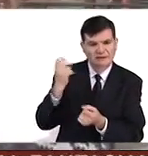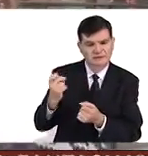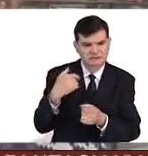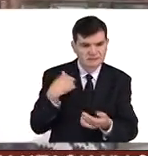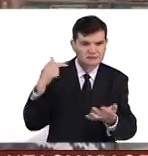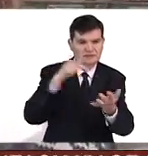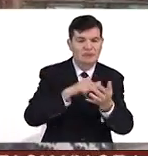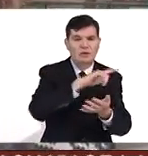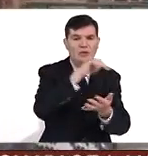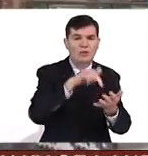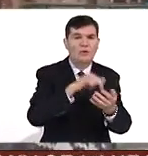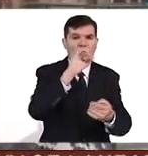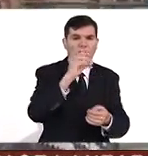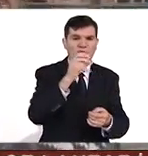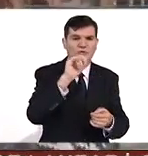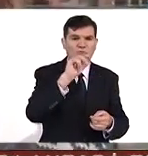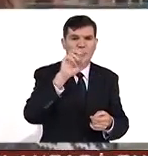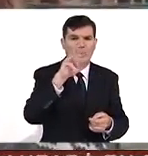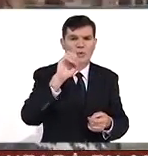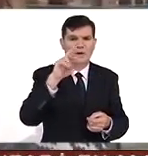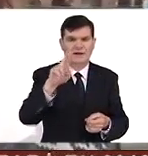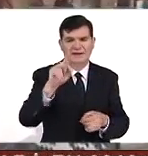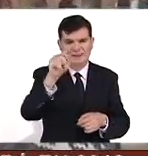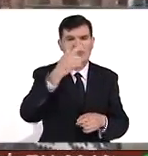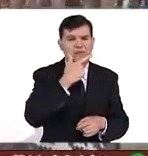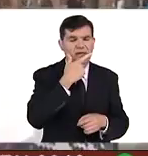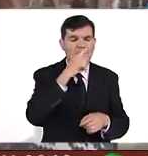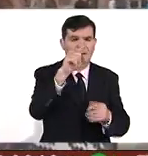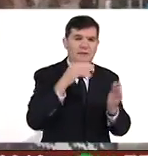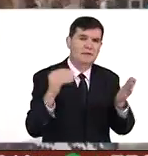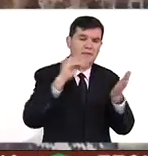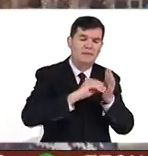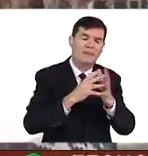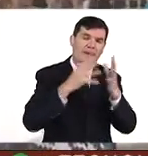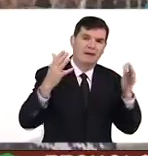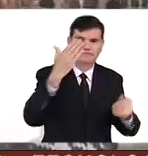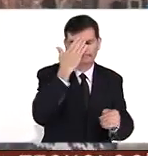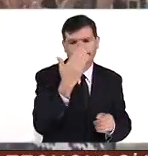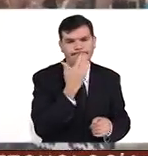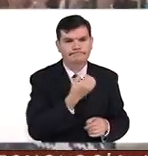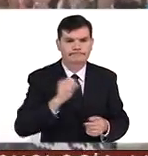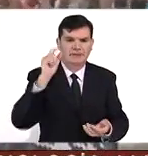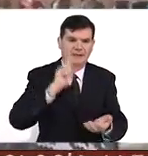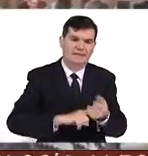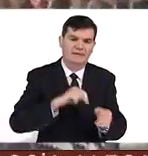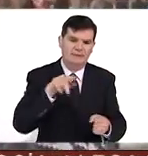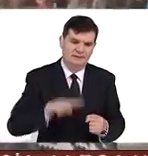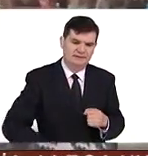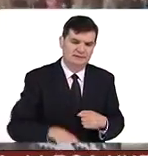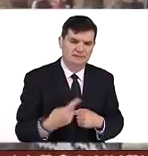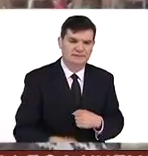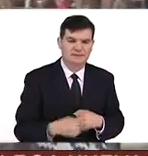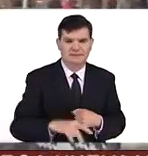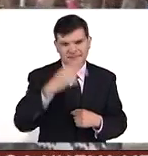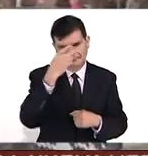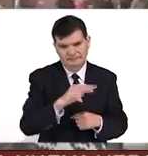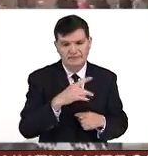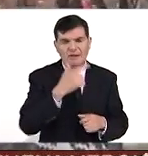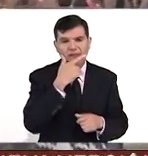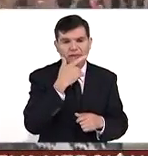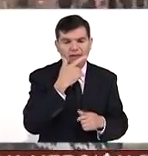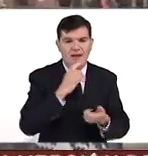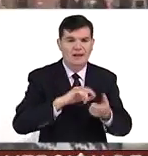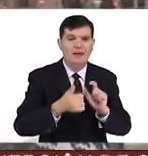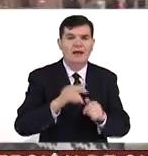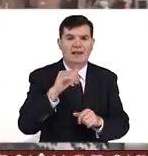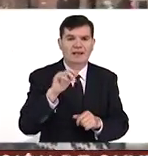espacios del Oxxo Tower de Londres como una pequeña muestra del gran talento que existe en nuestro país. Para México al Día, desde Londres y la